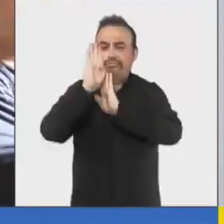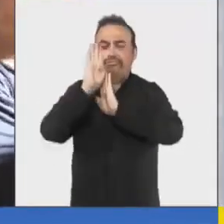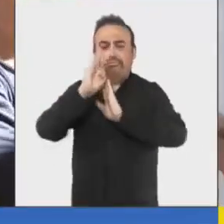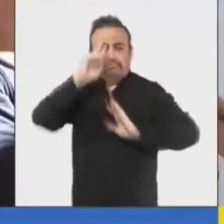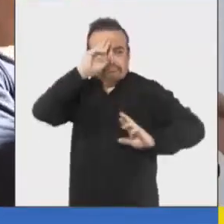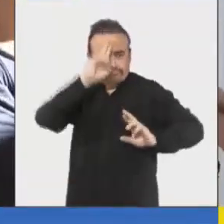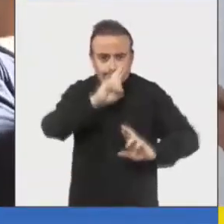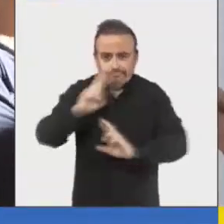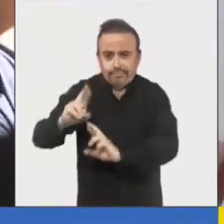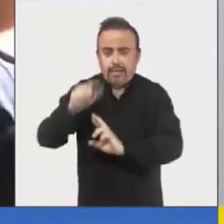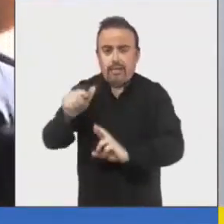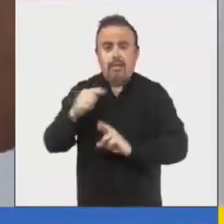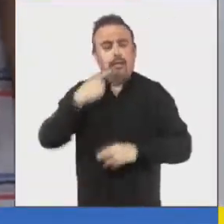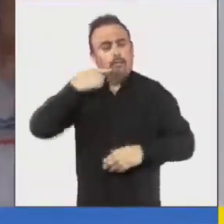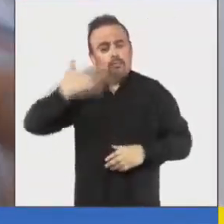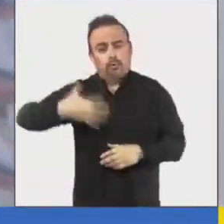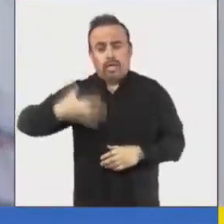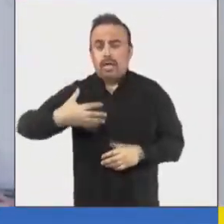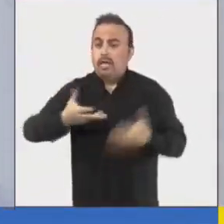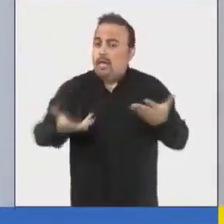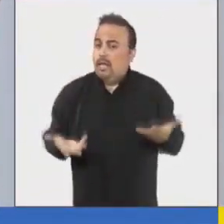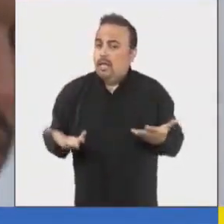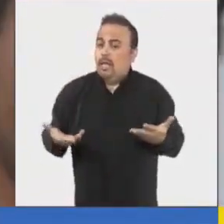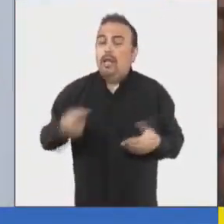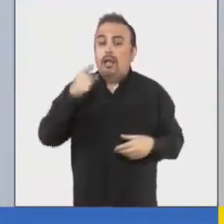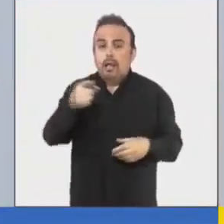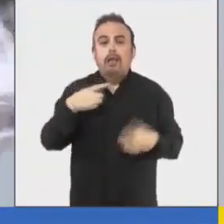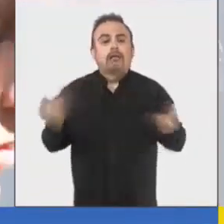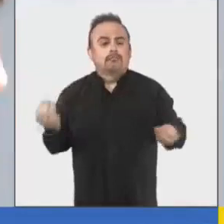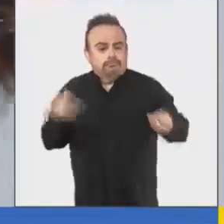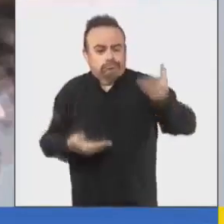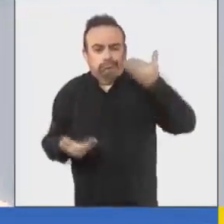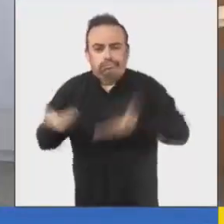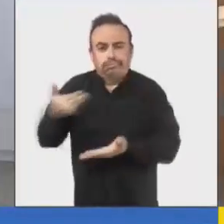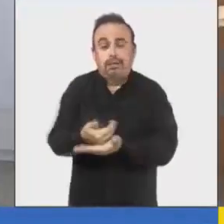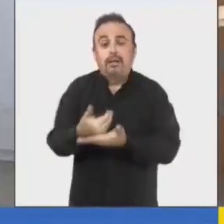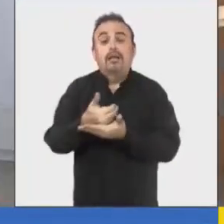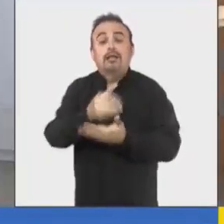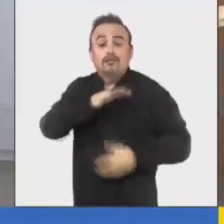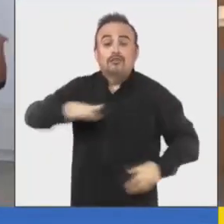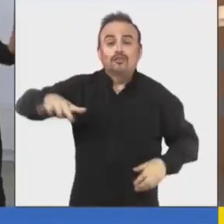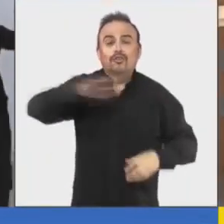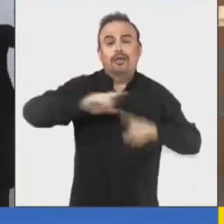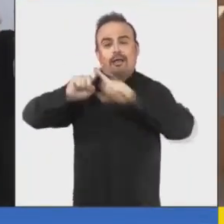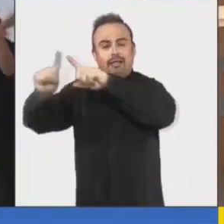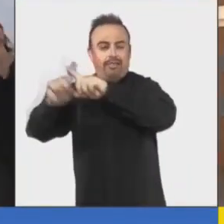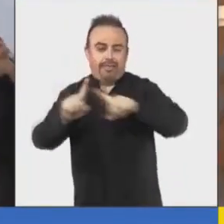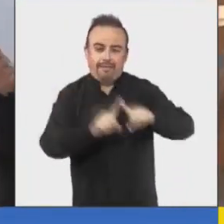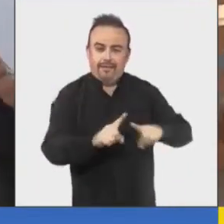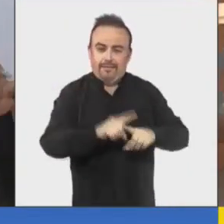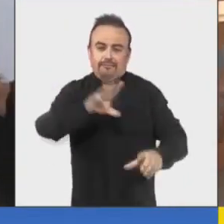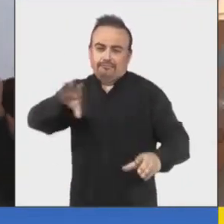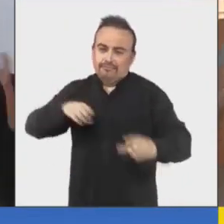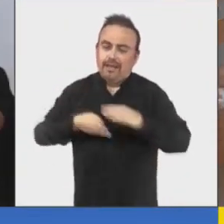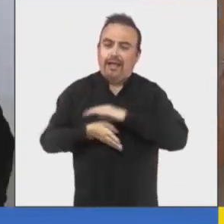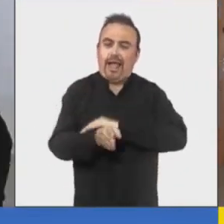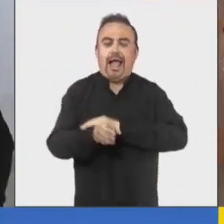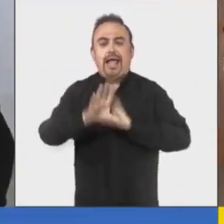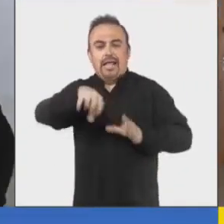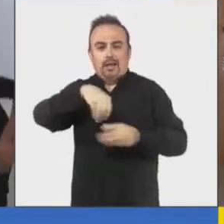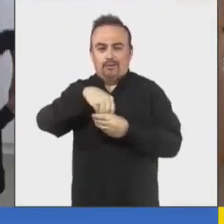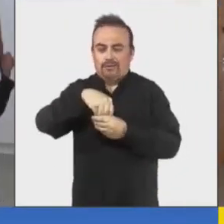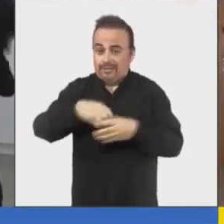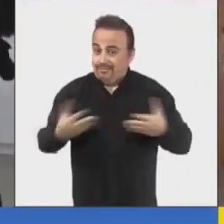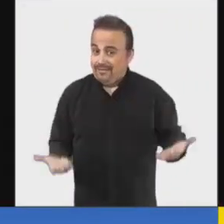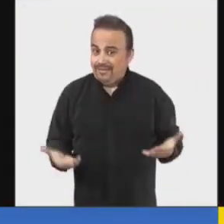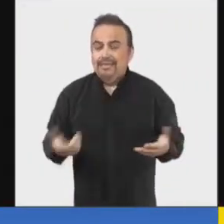reconociendo el papel crucial que desempeñan en la construcción de una sociedad más diversa e inclusiva. A lo largo